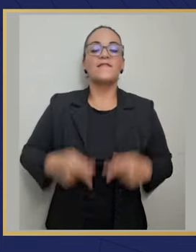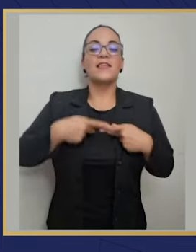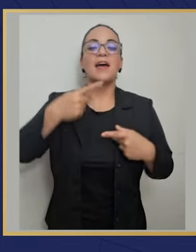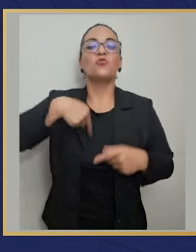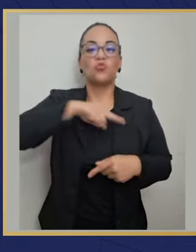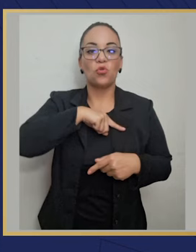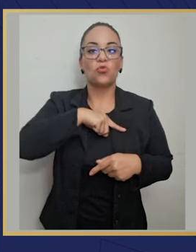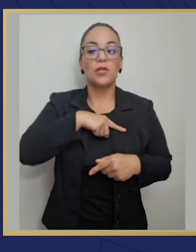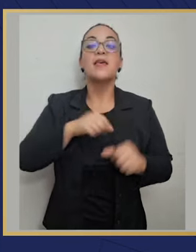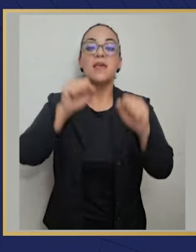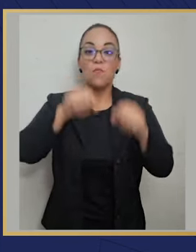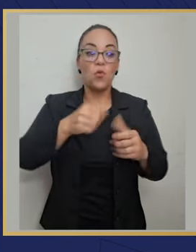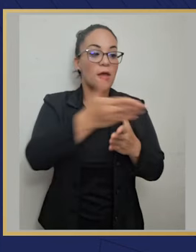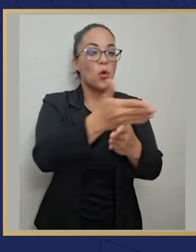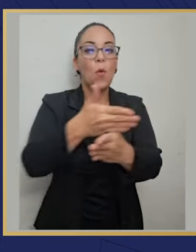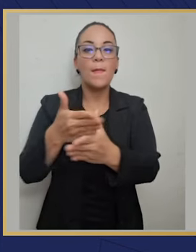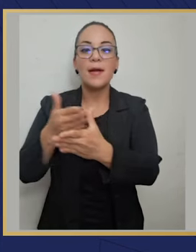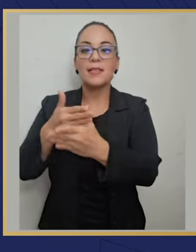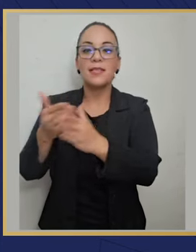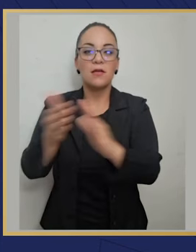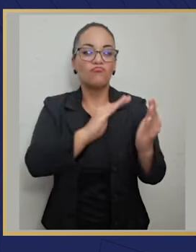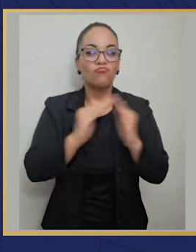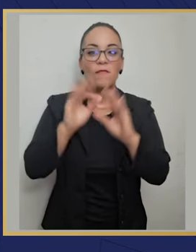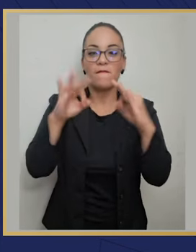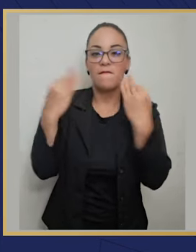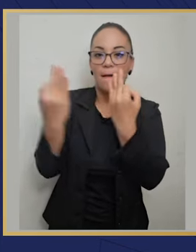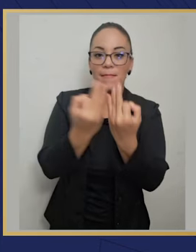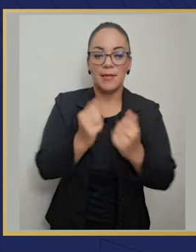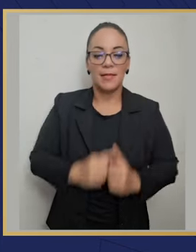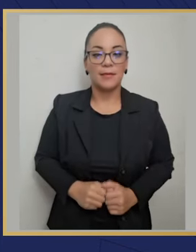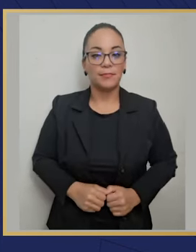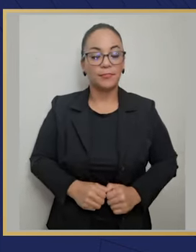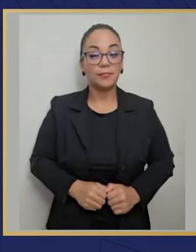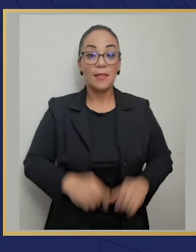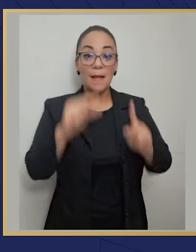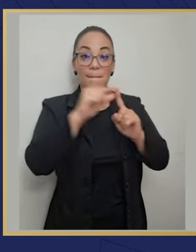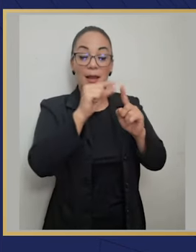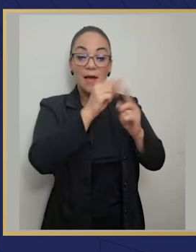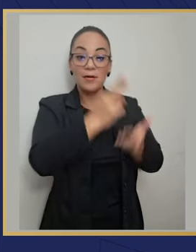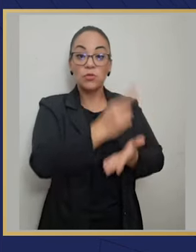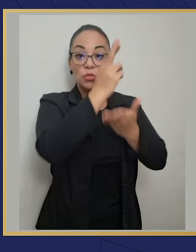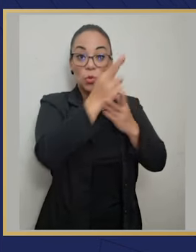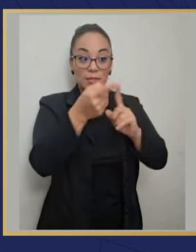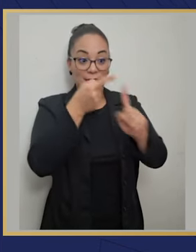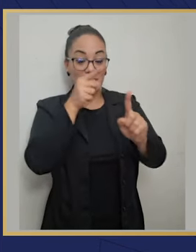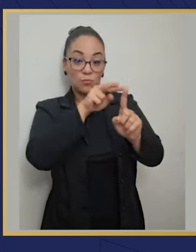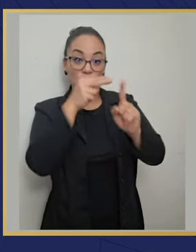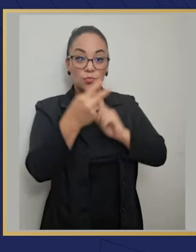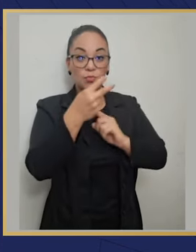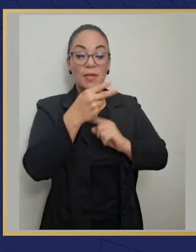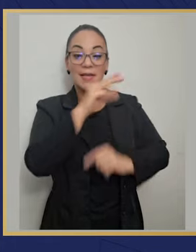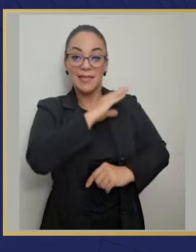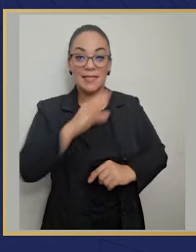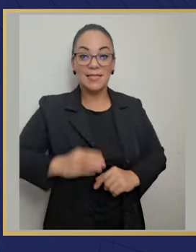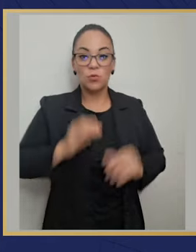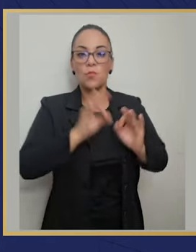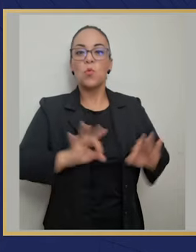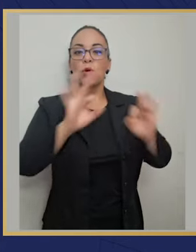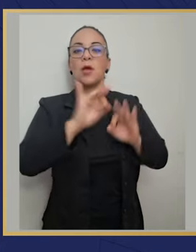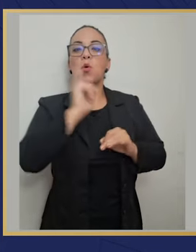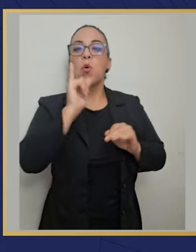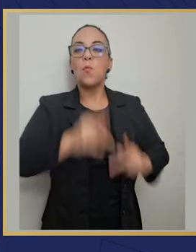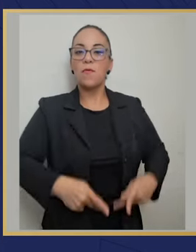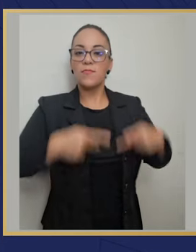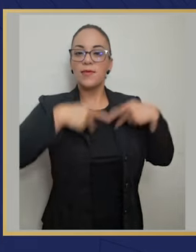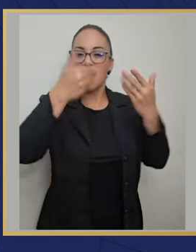vida y que esta vida la pudiéramos compartir en comunidad y en familia eso es muy importante, la palabra resurrección desde el